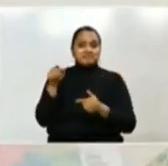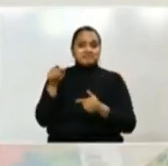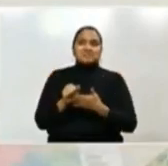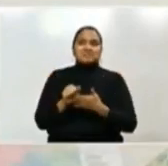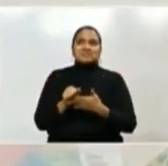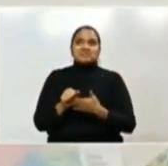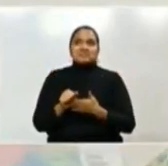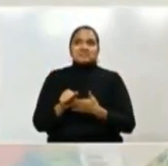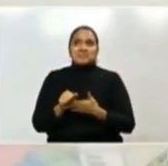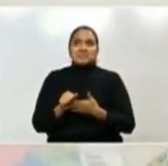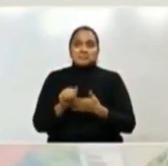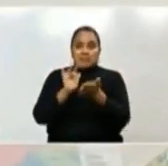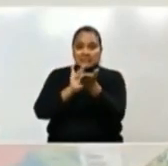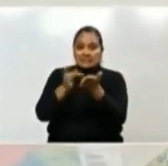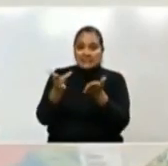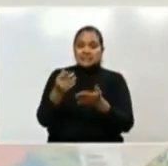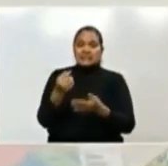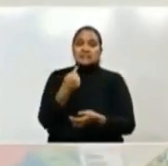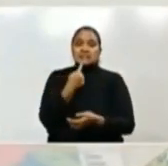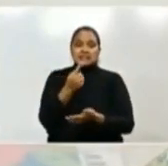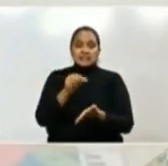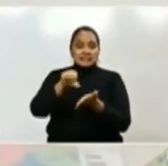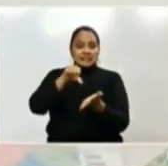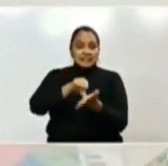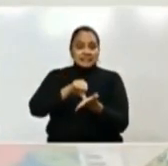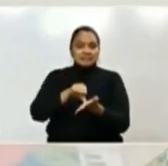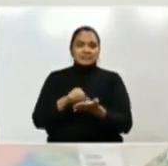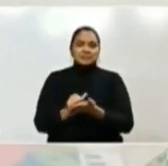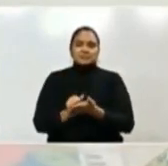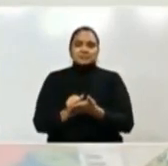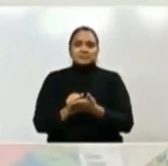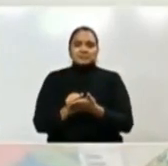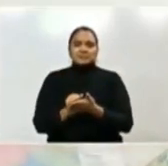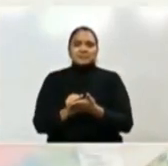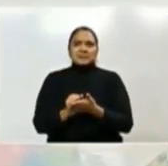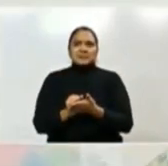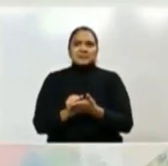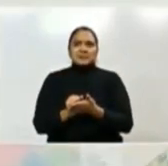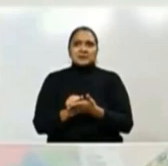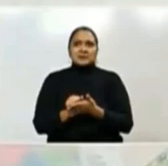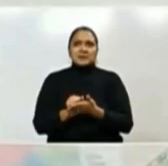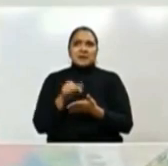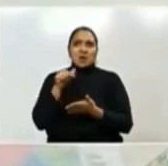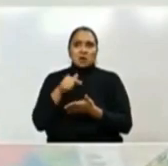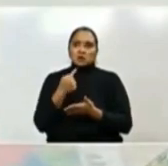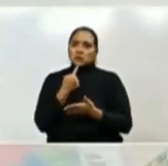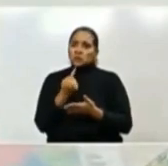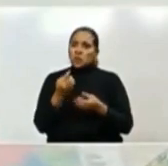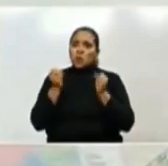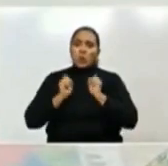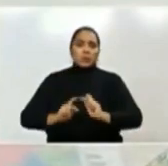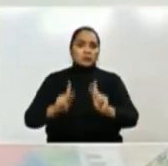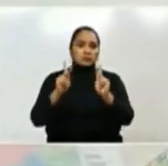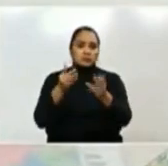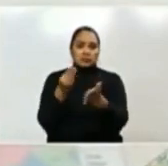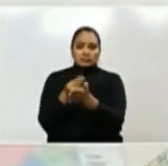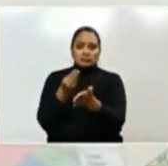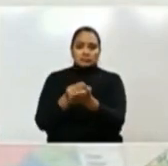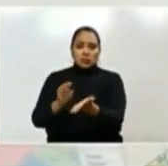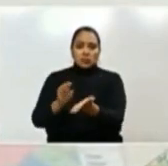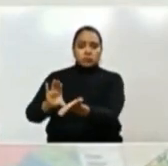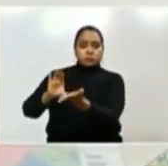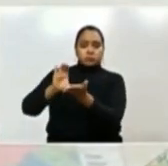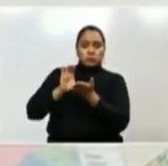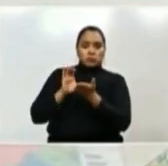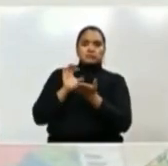Gracias, señor presidente y su comitiva. Hoy hemos tenido la oportunidad de recibir los fondos de la